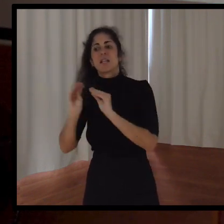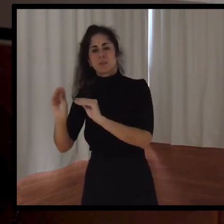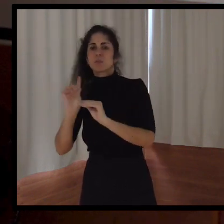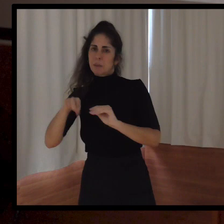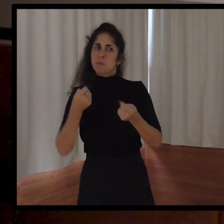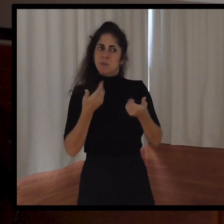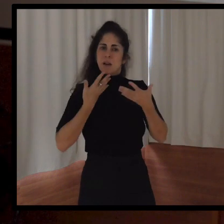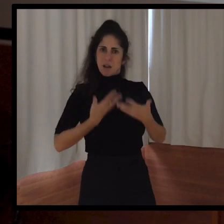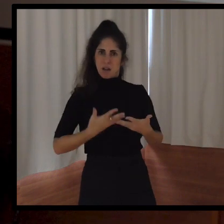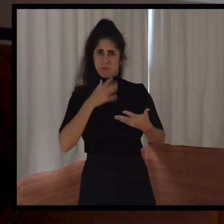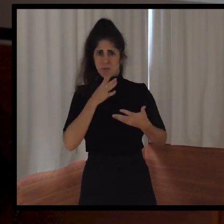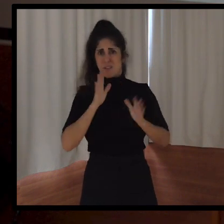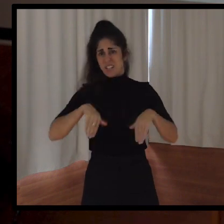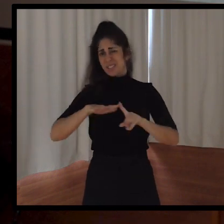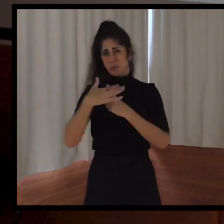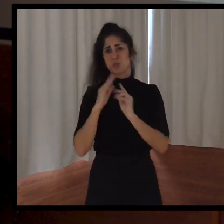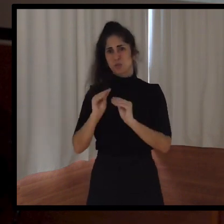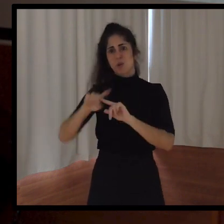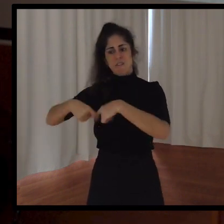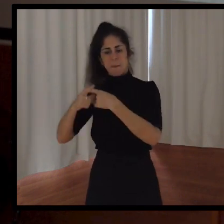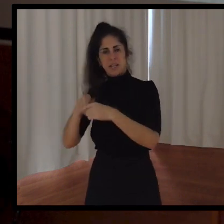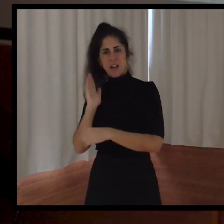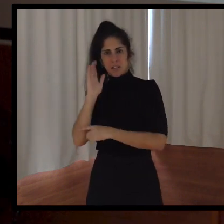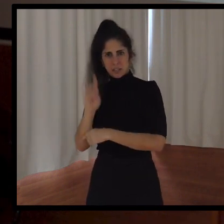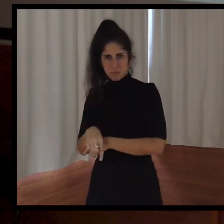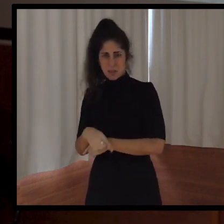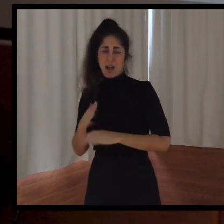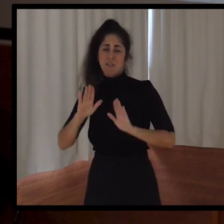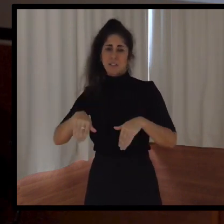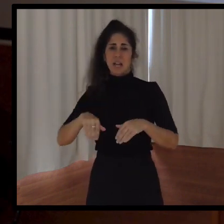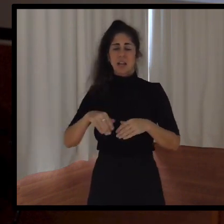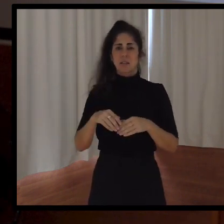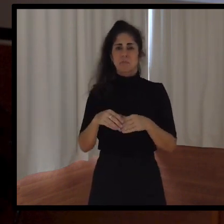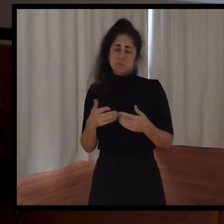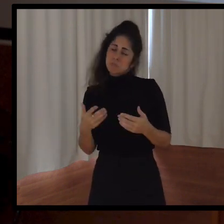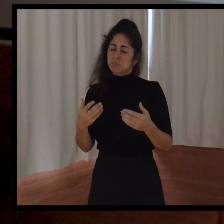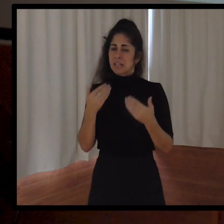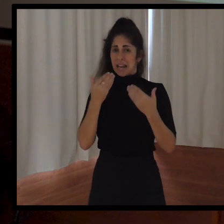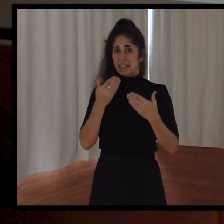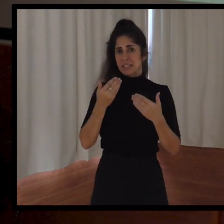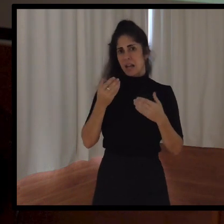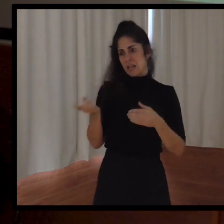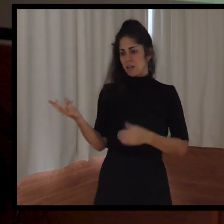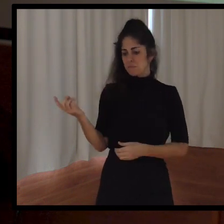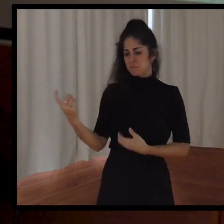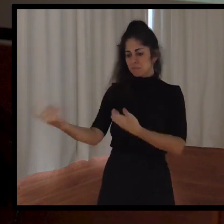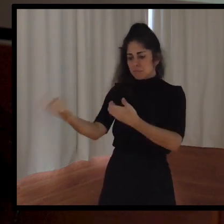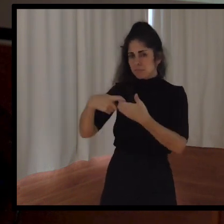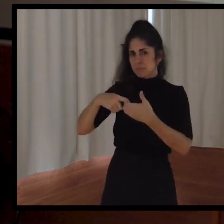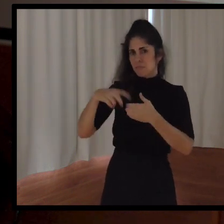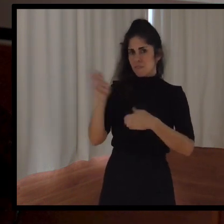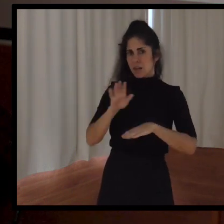Y logramos de una u otra forma la inclusión social también. Y nada, en el 2017 nace